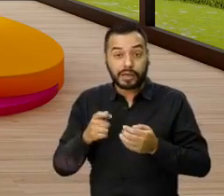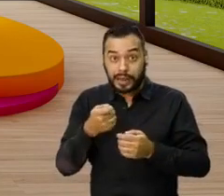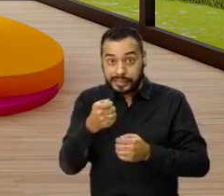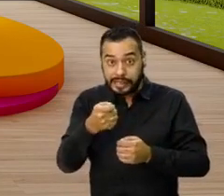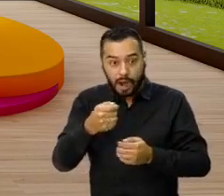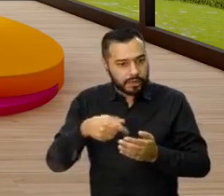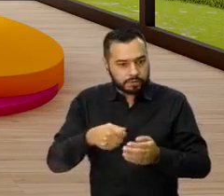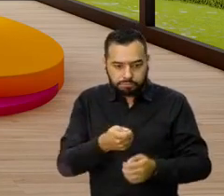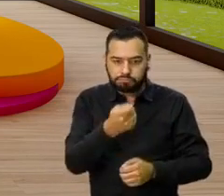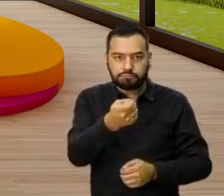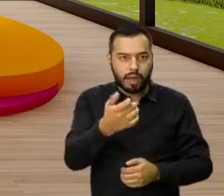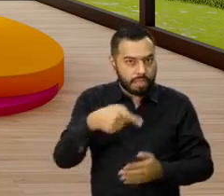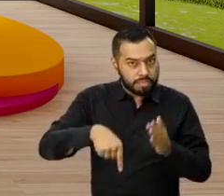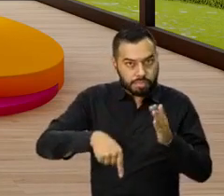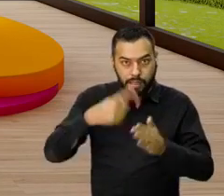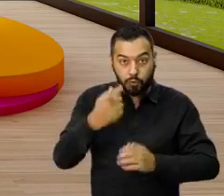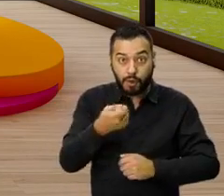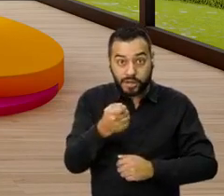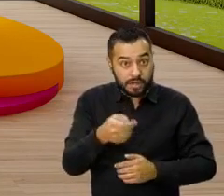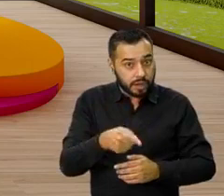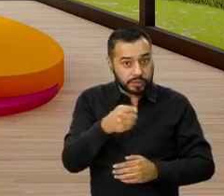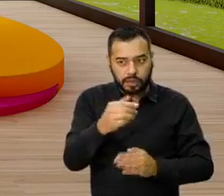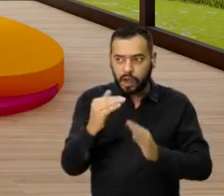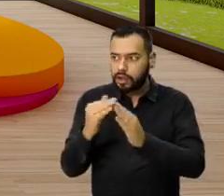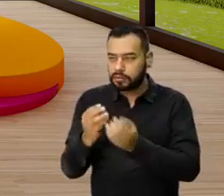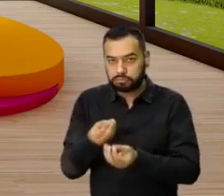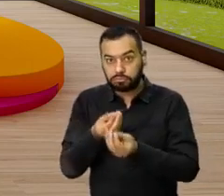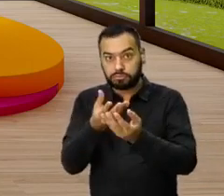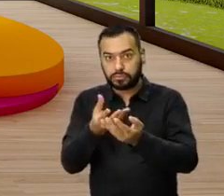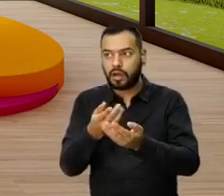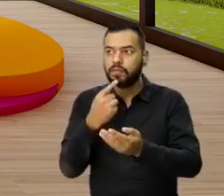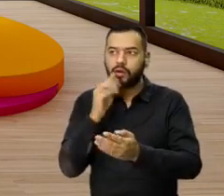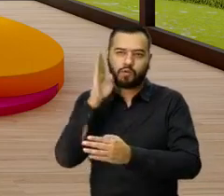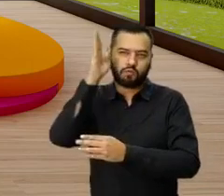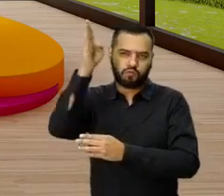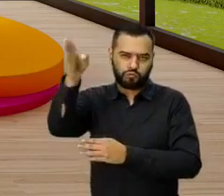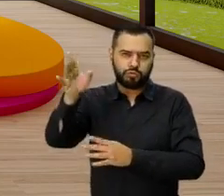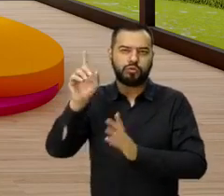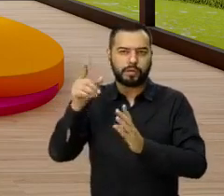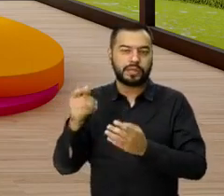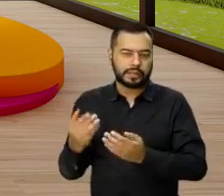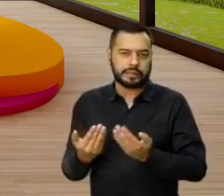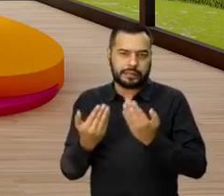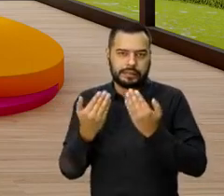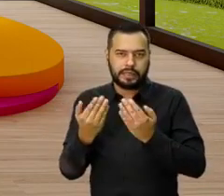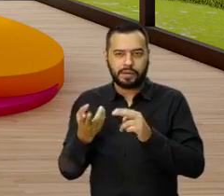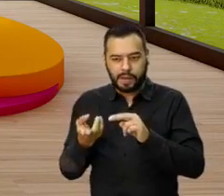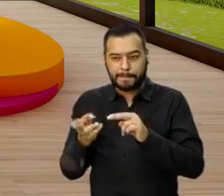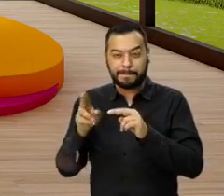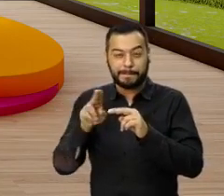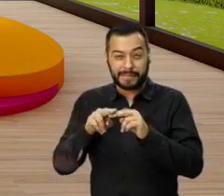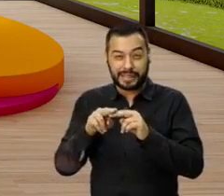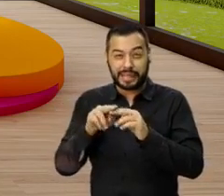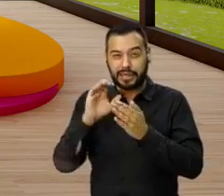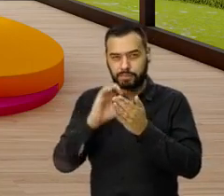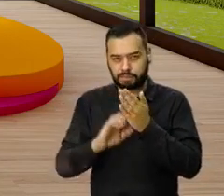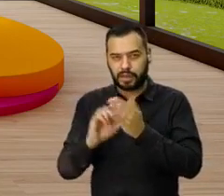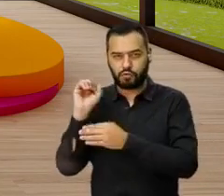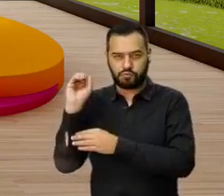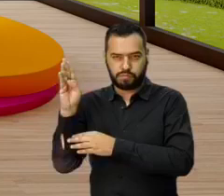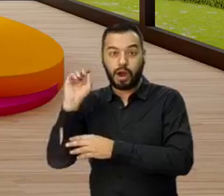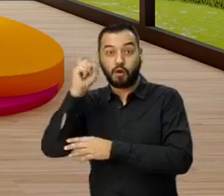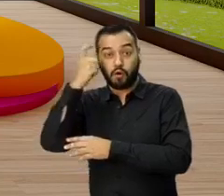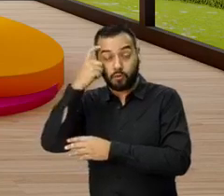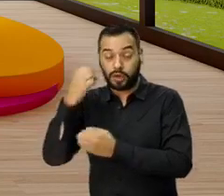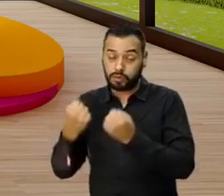inmediata y otros pues están para largo, pero alcanzamos a cumplir para el beneficio de la tasa que ofrecen los bancos y el